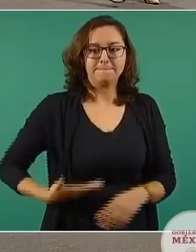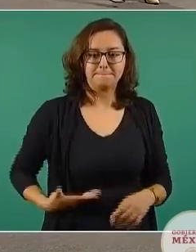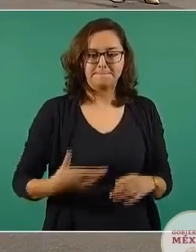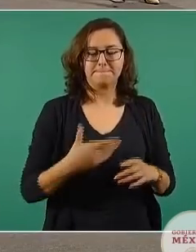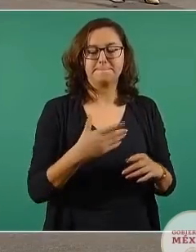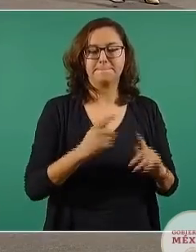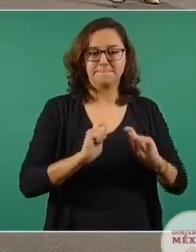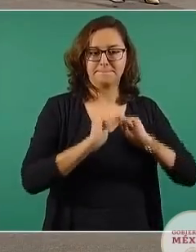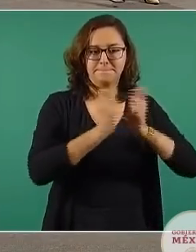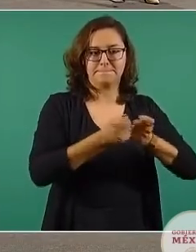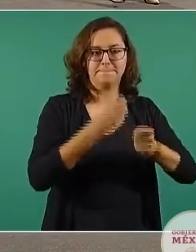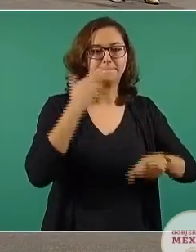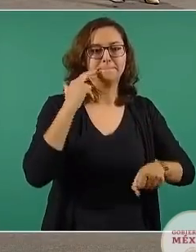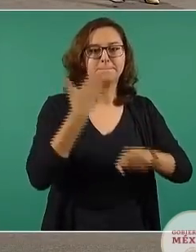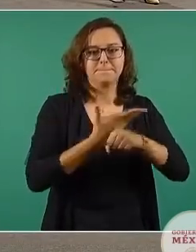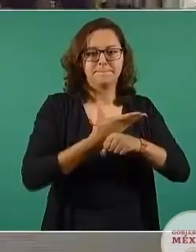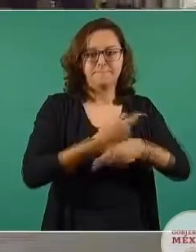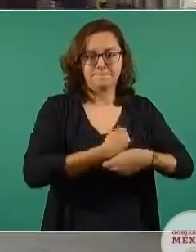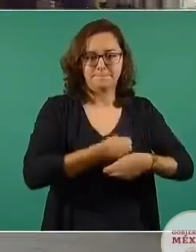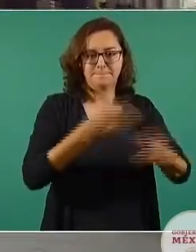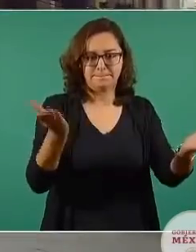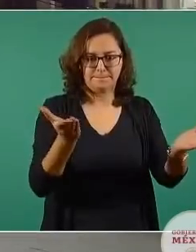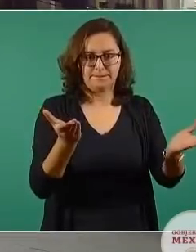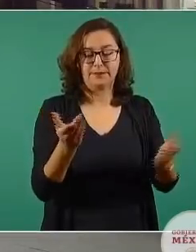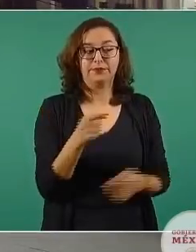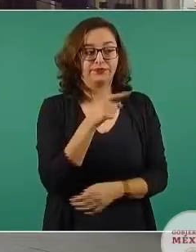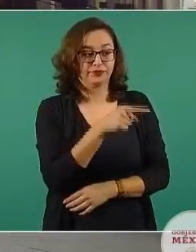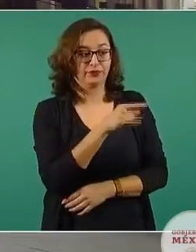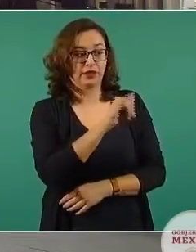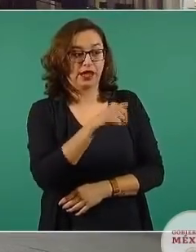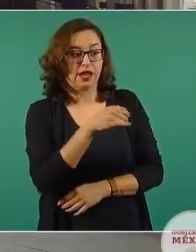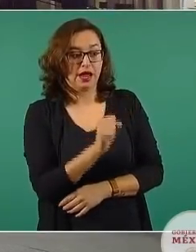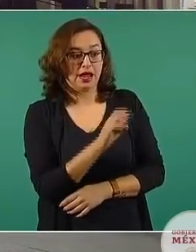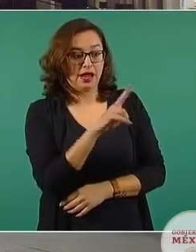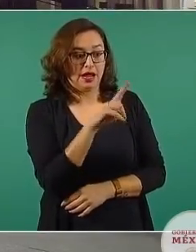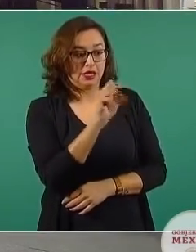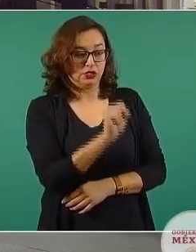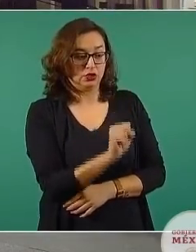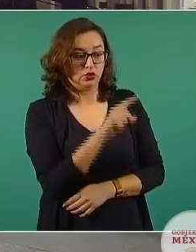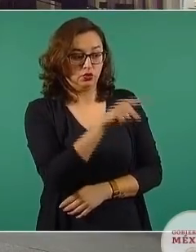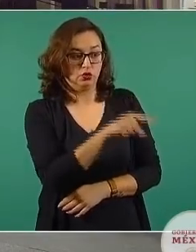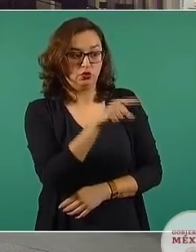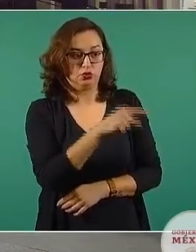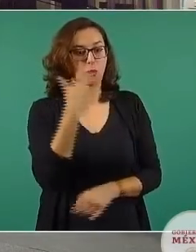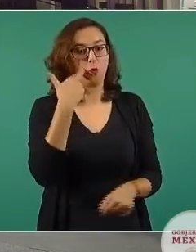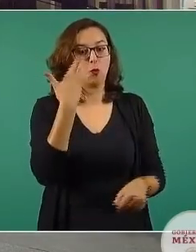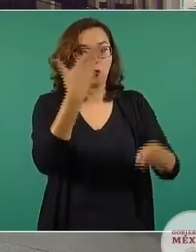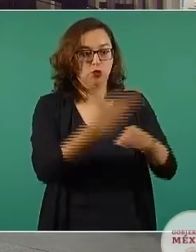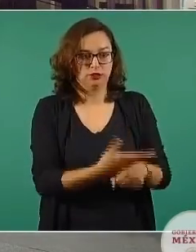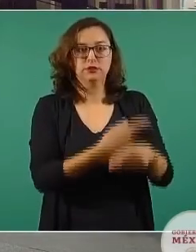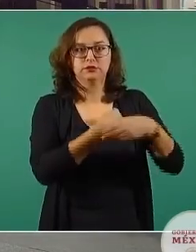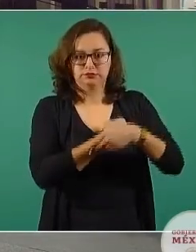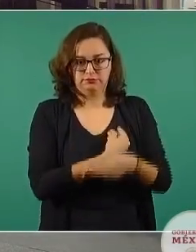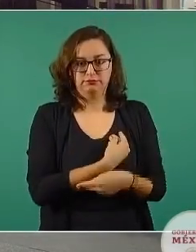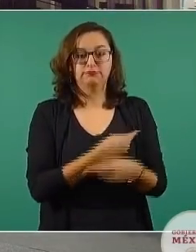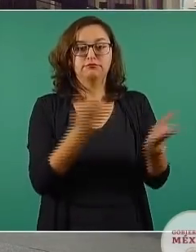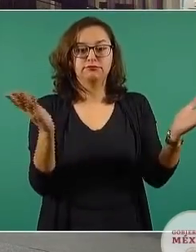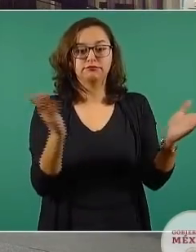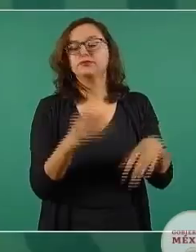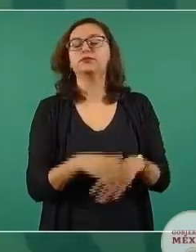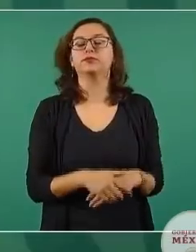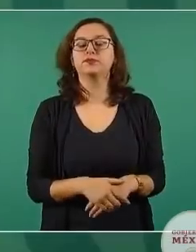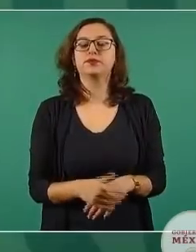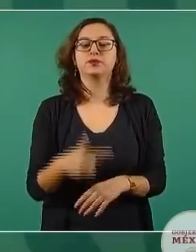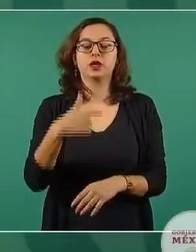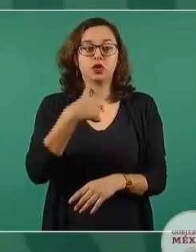los va a distribuir, entre ellos los que les tocan a ustedes, le tocaba a él, ¿sí? ¿me equivoco? No, a mí me tocan los periodistas